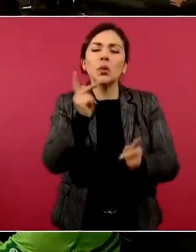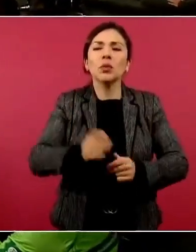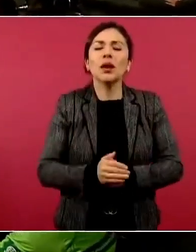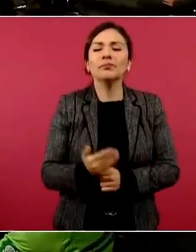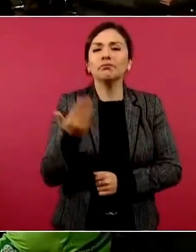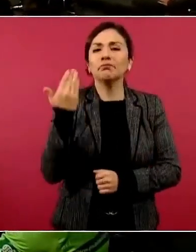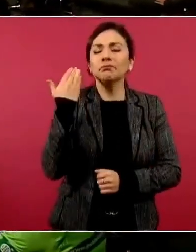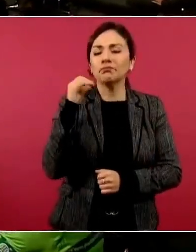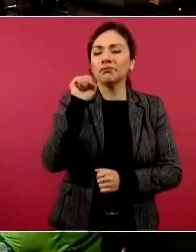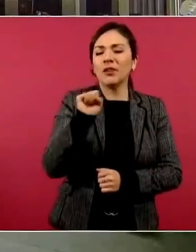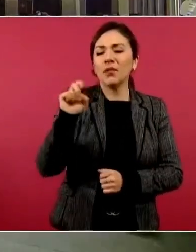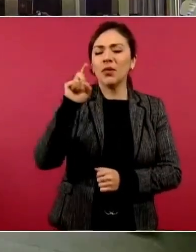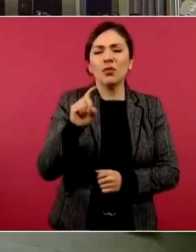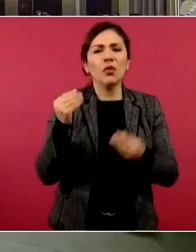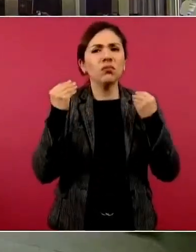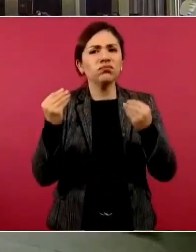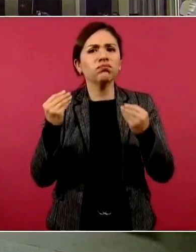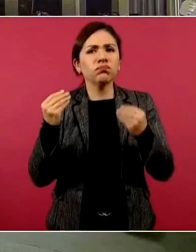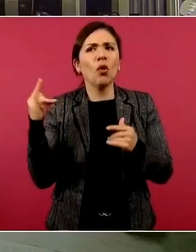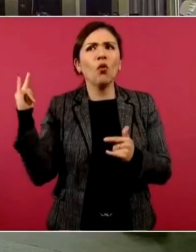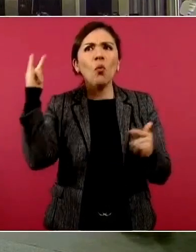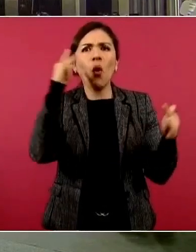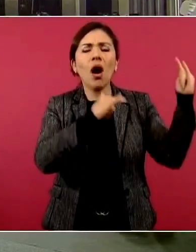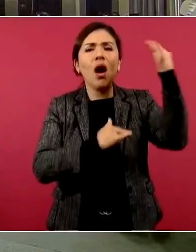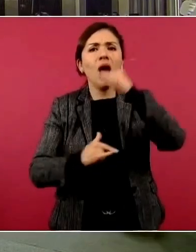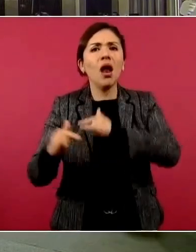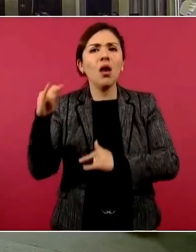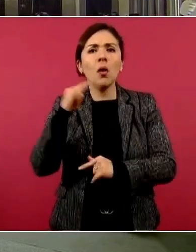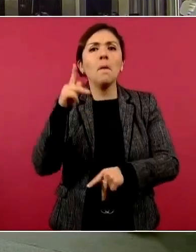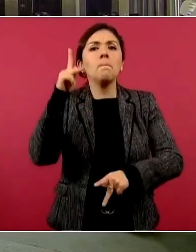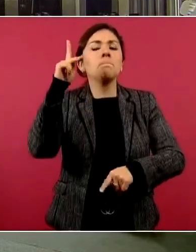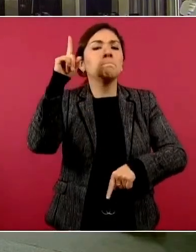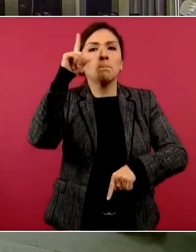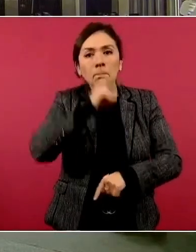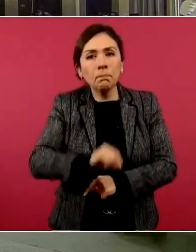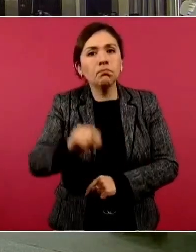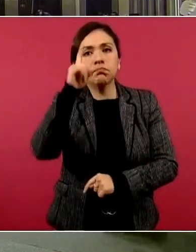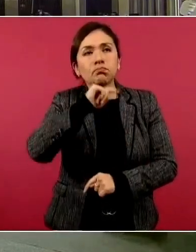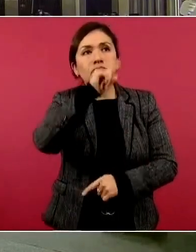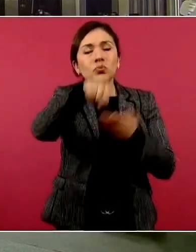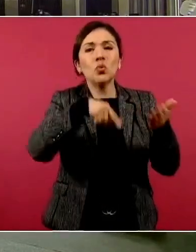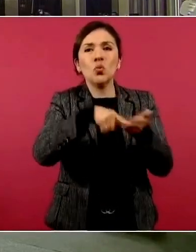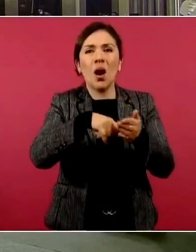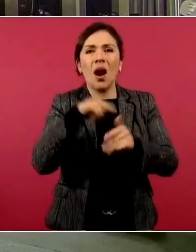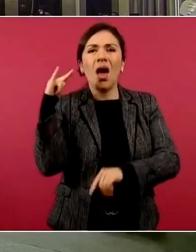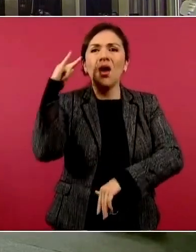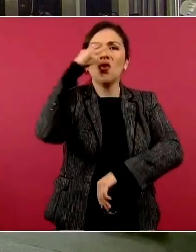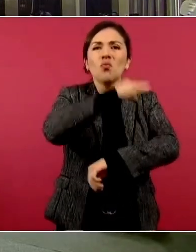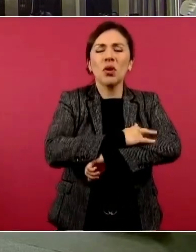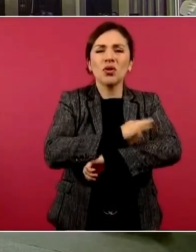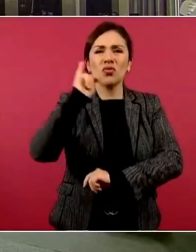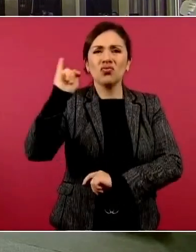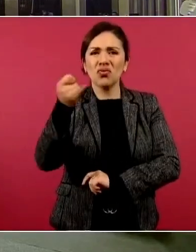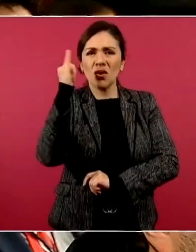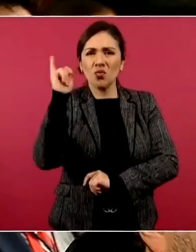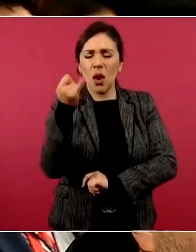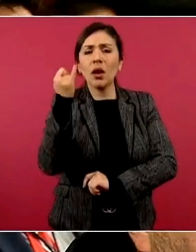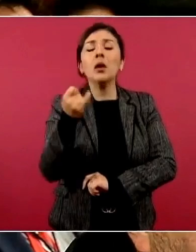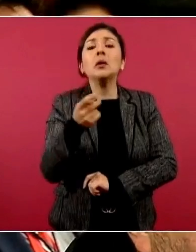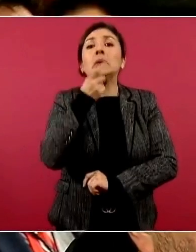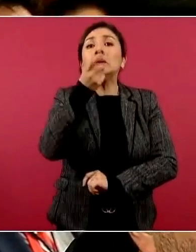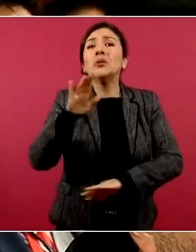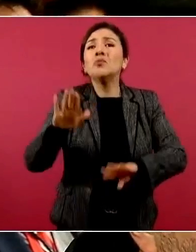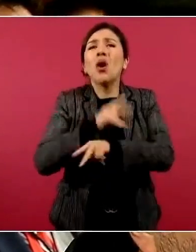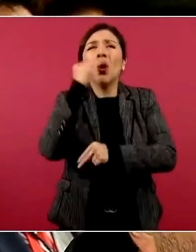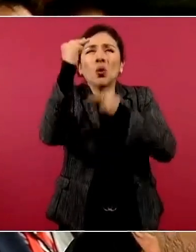fin de semana decenas de vuelos fueron cancelados allá en el aeropuerto de Tijuana y bueno, en un principio se dijo que era por